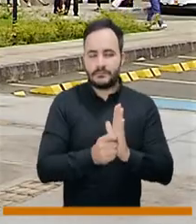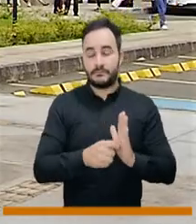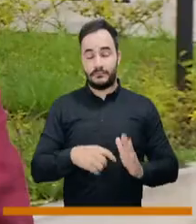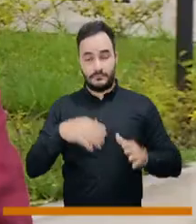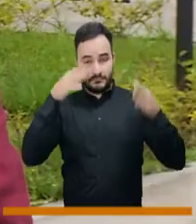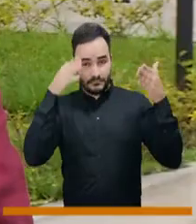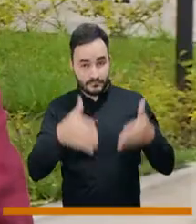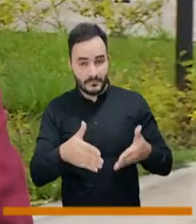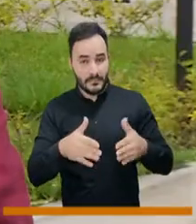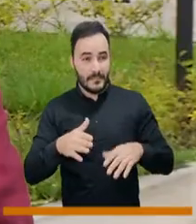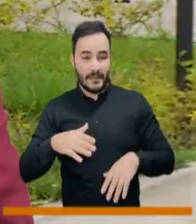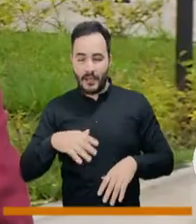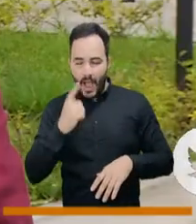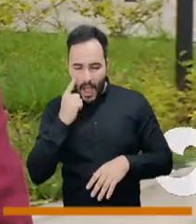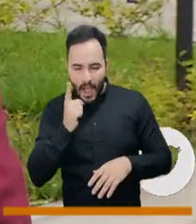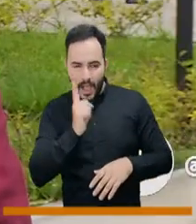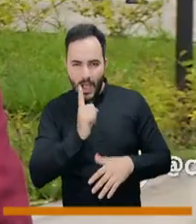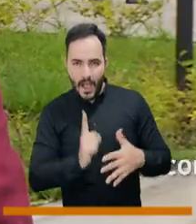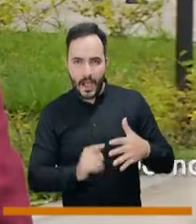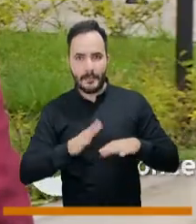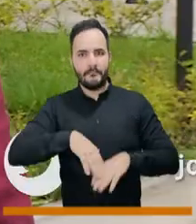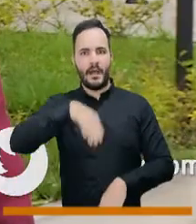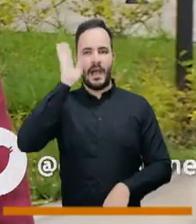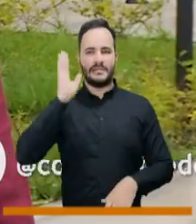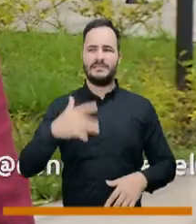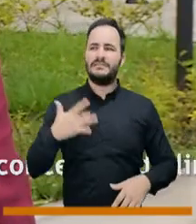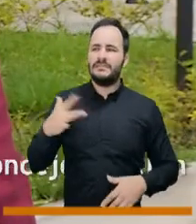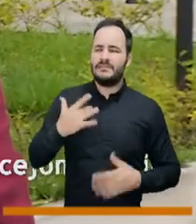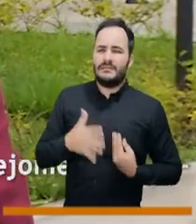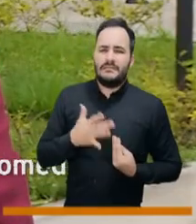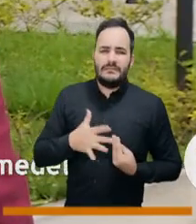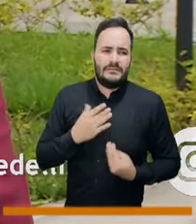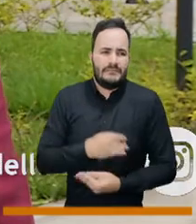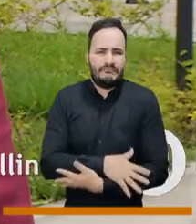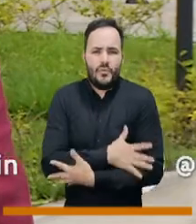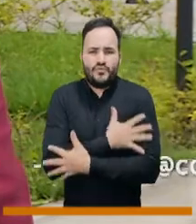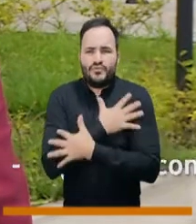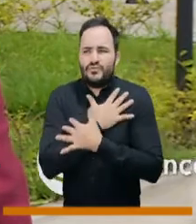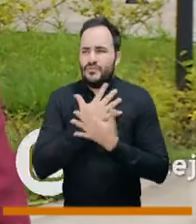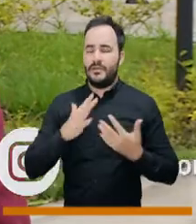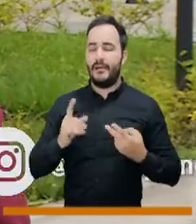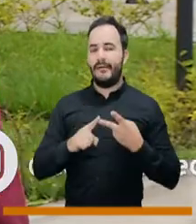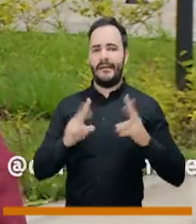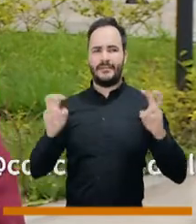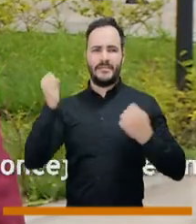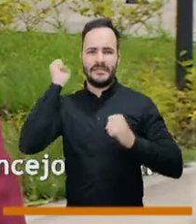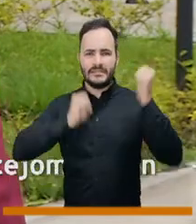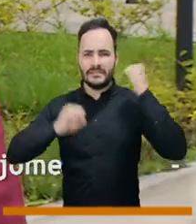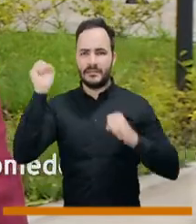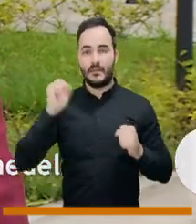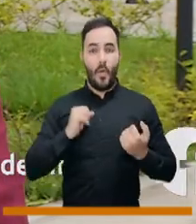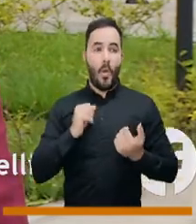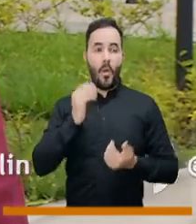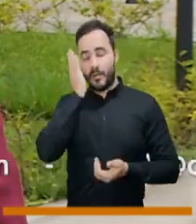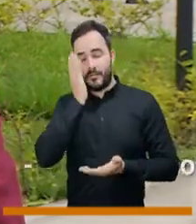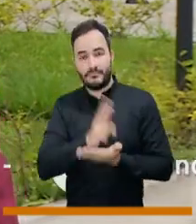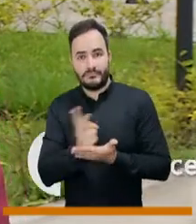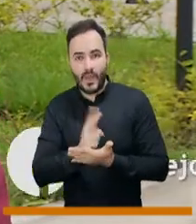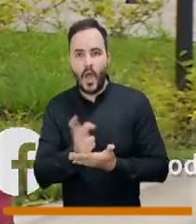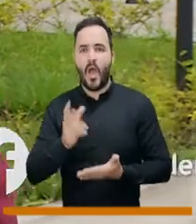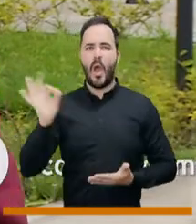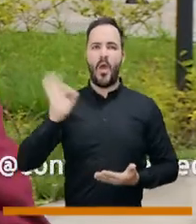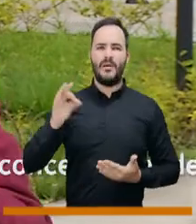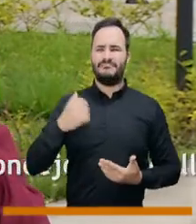ellas con situaciones, digamos, de emoción, de ansiedad, que la gente no duerme, que la gente se va a